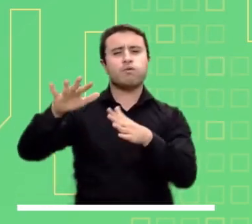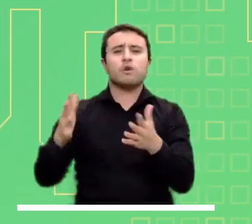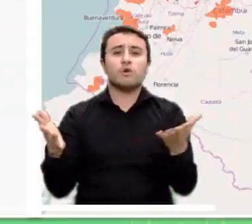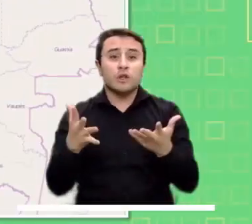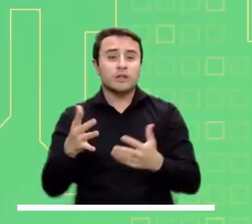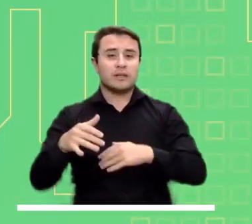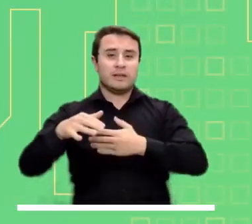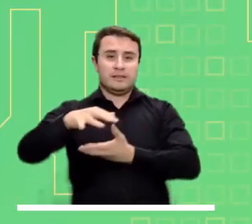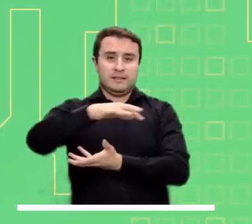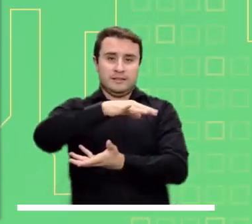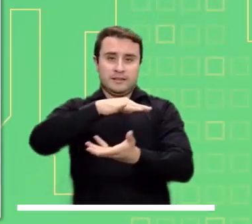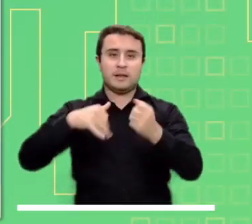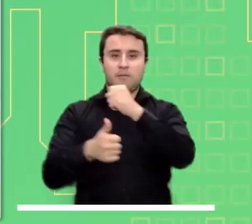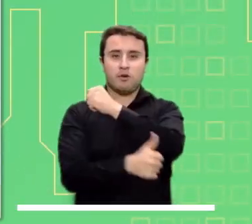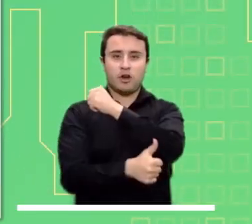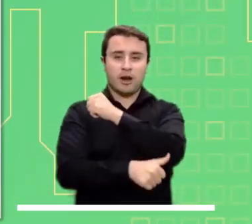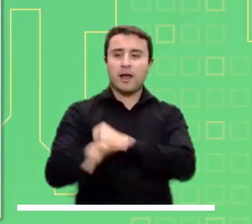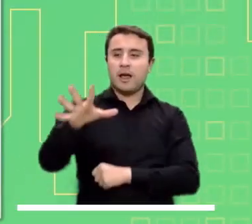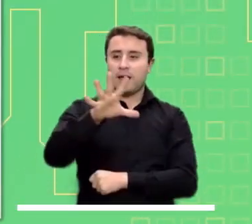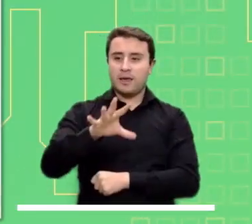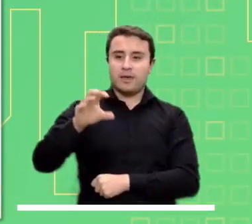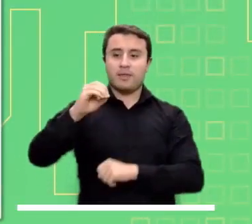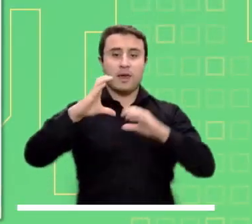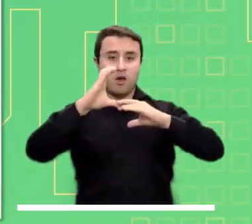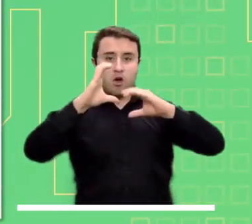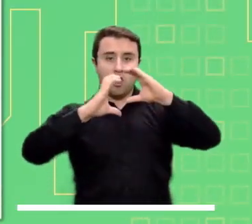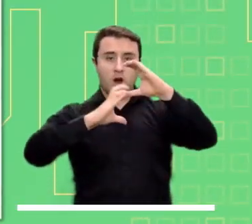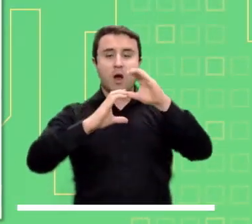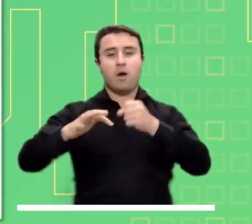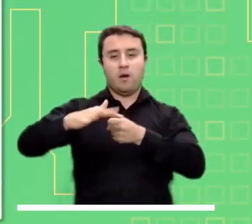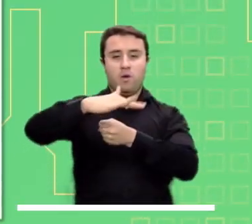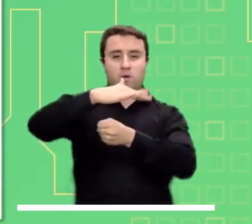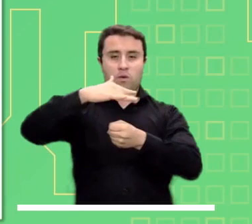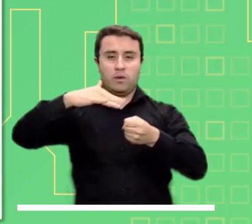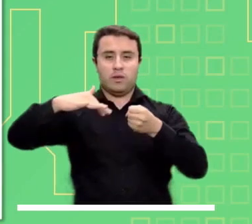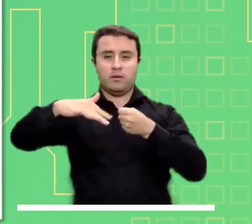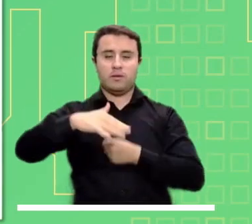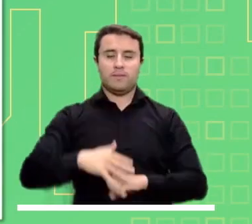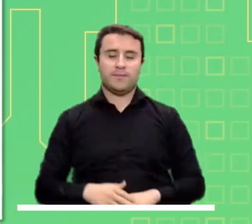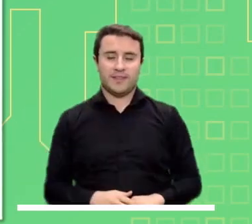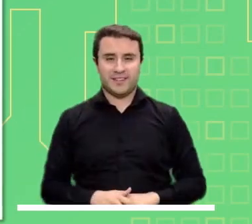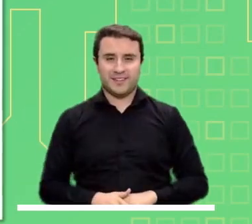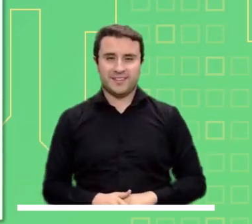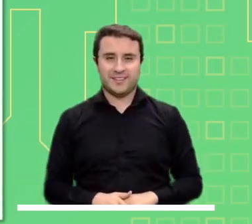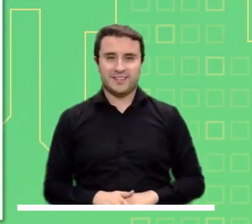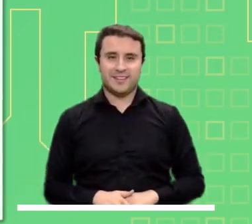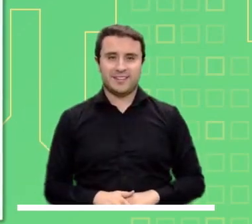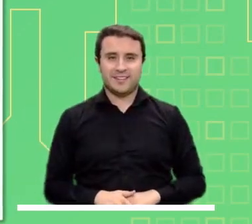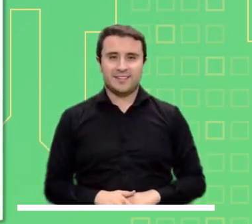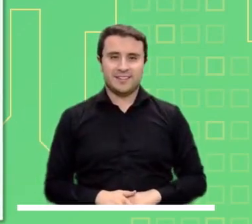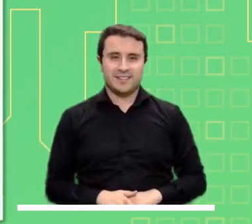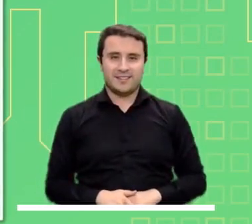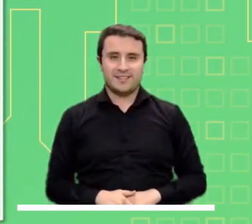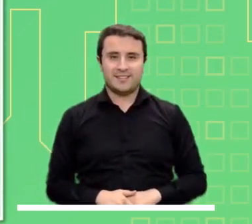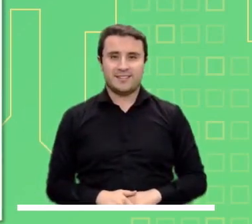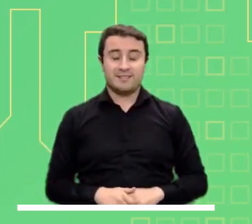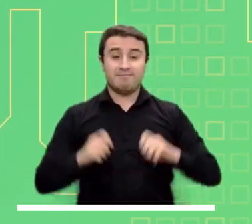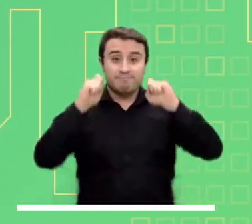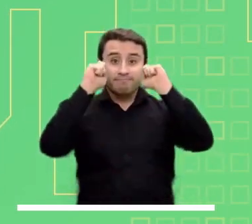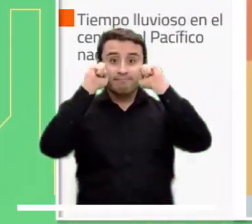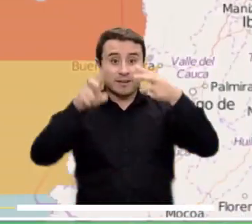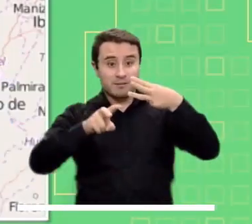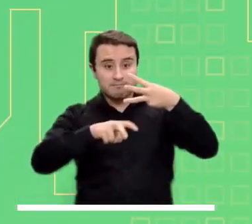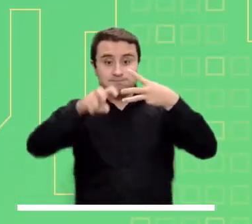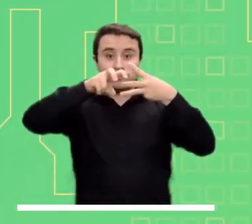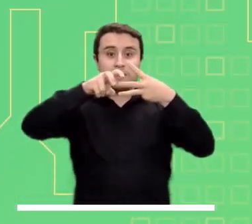Alerta roja por alta probabilidad de deslizamientos de tierra en zonas inestables de Santander, Boyacá, Quindío, Cauca y Cundinamarca.